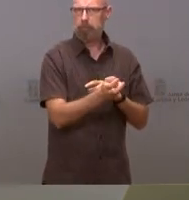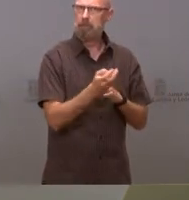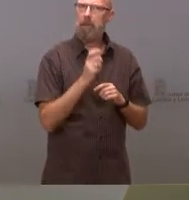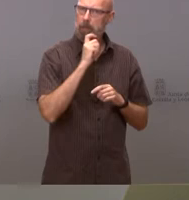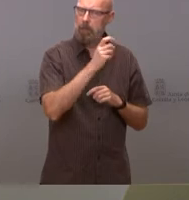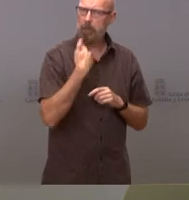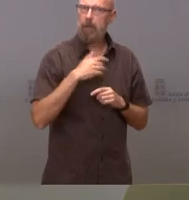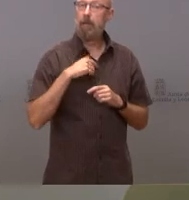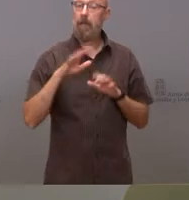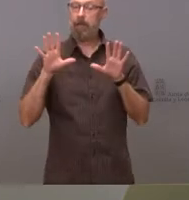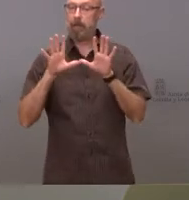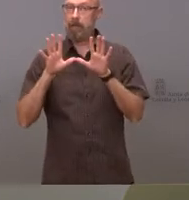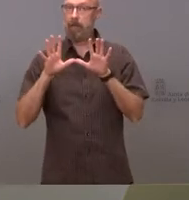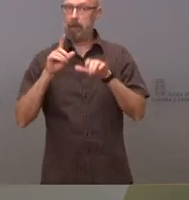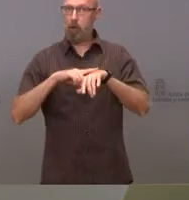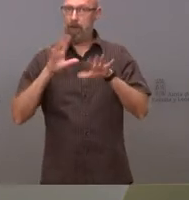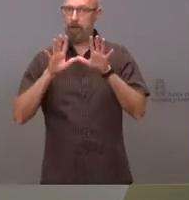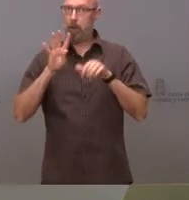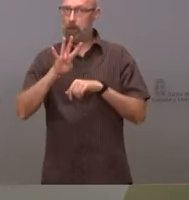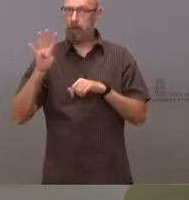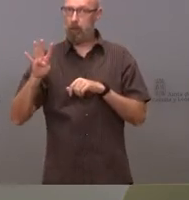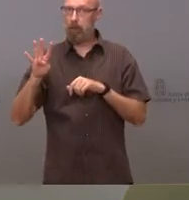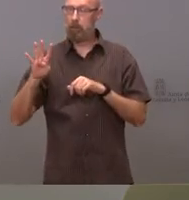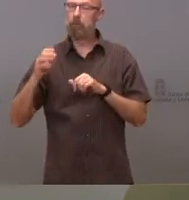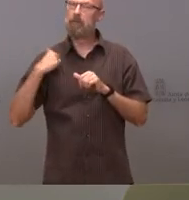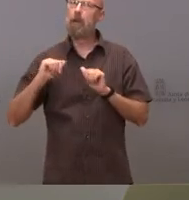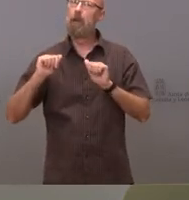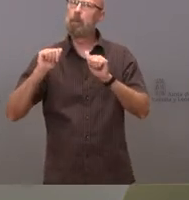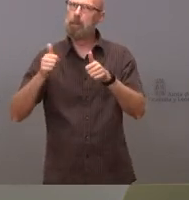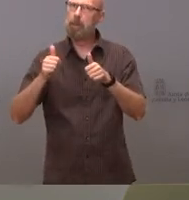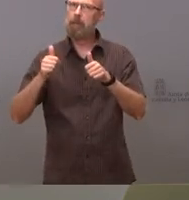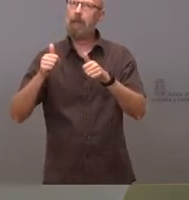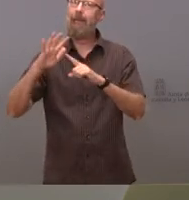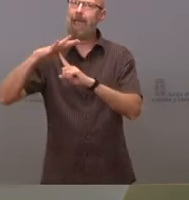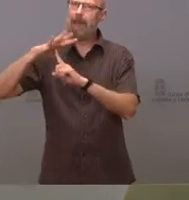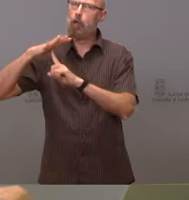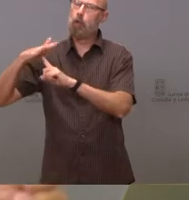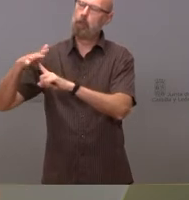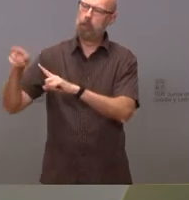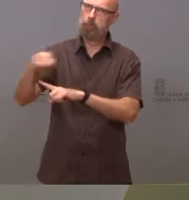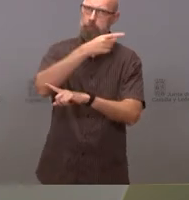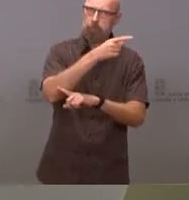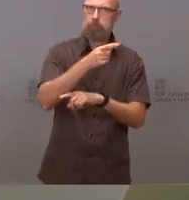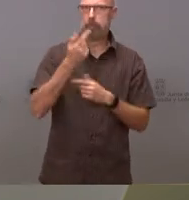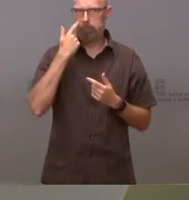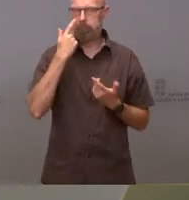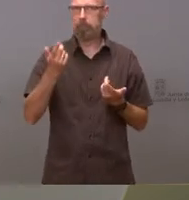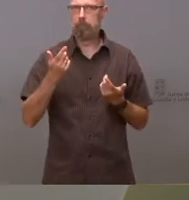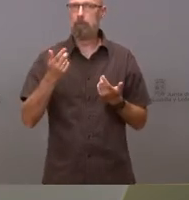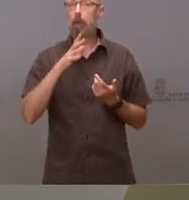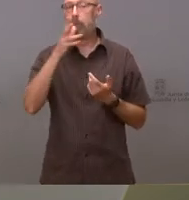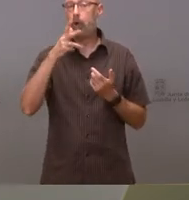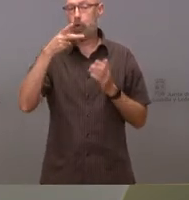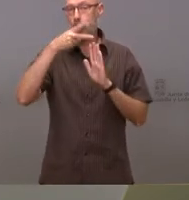10 y 44 que el servicio territorial activa el helicóptero activa un helicóptero que según las normas